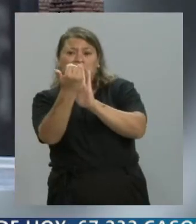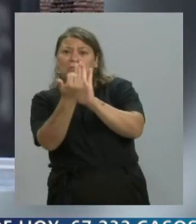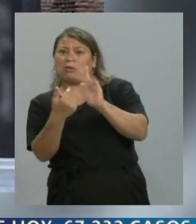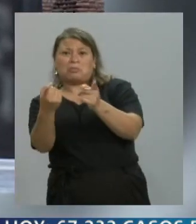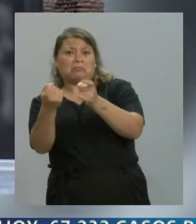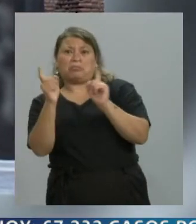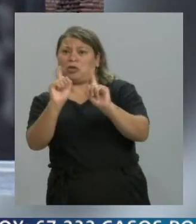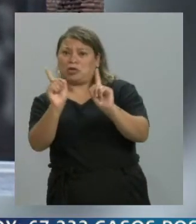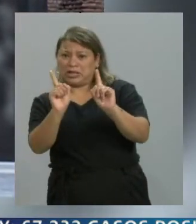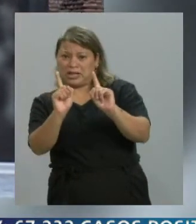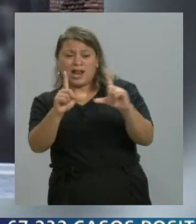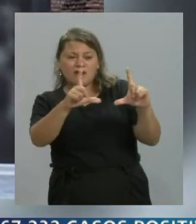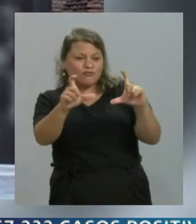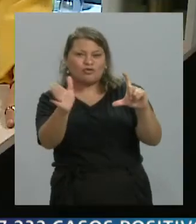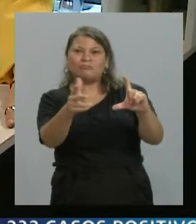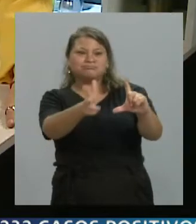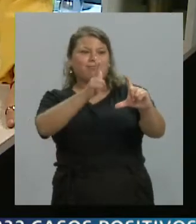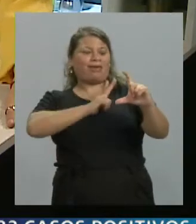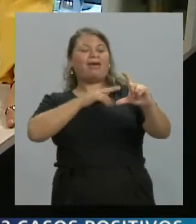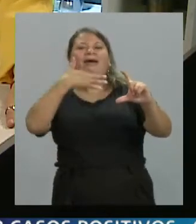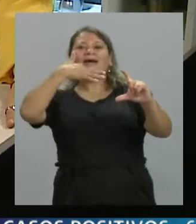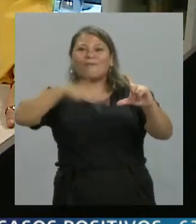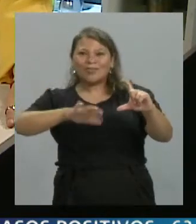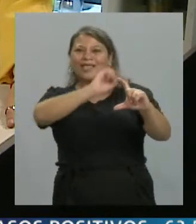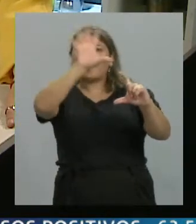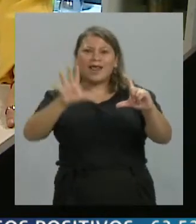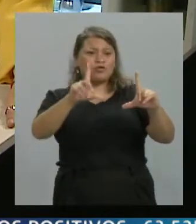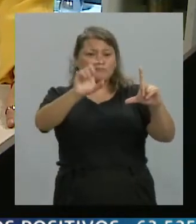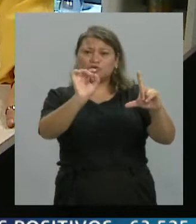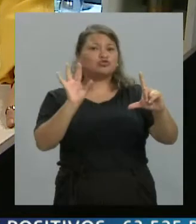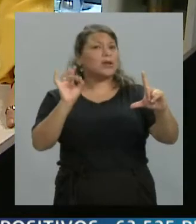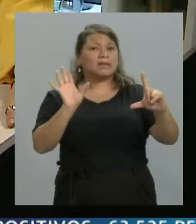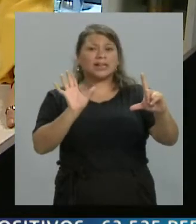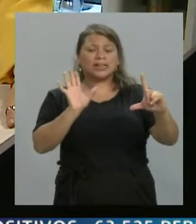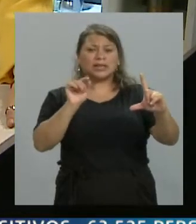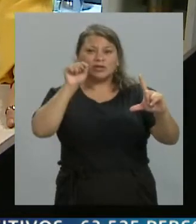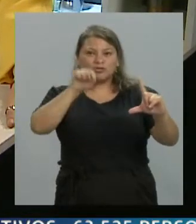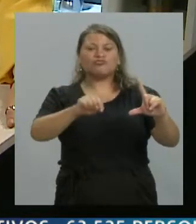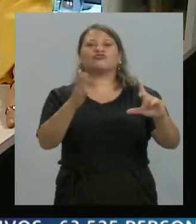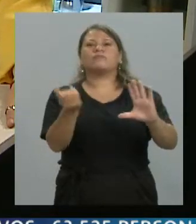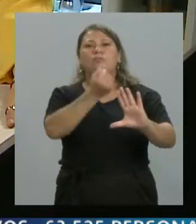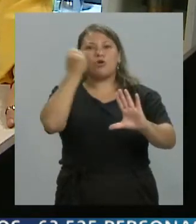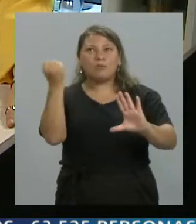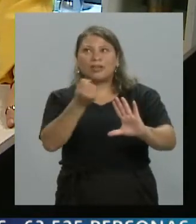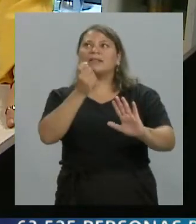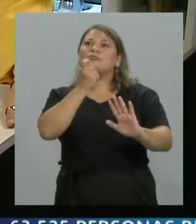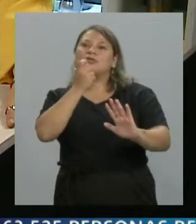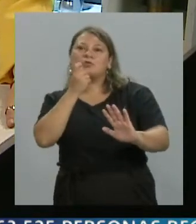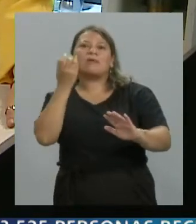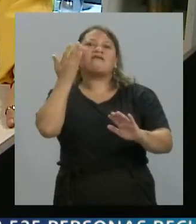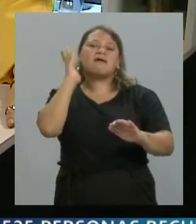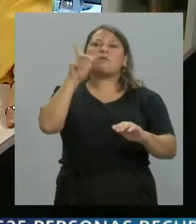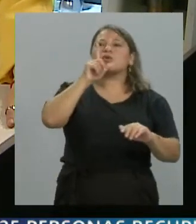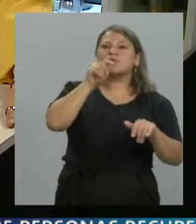acompañado. Te lo dice todo. vos sabés de lo que se está hablando. O sea, digo, también esto es un soporte también en las redes sociales, más allá